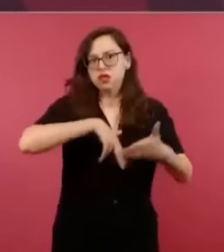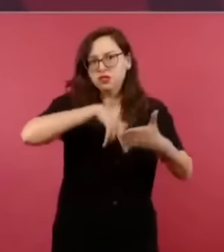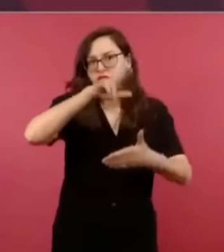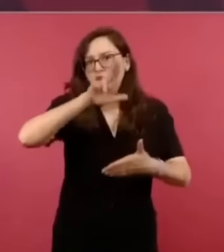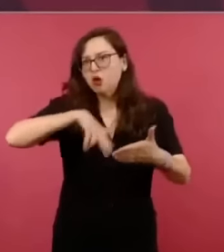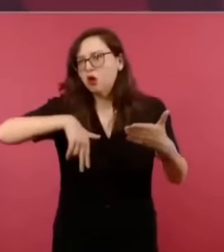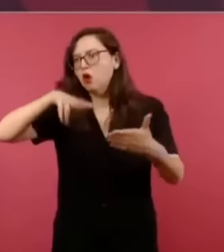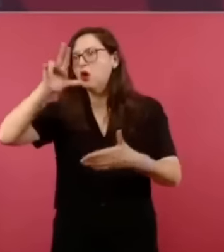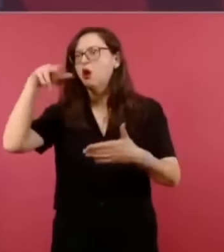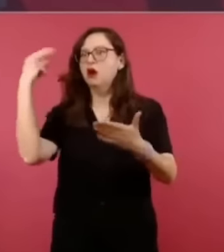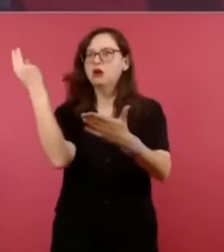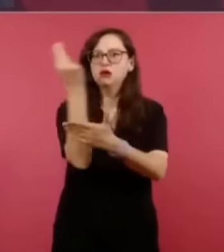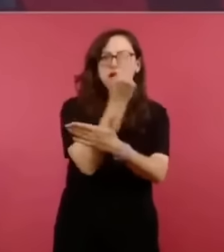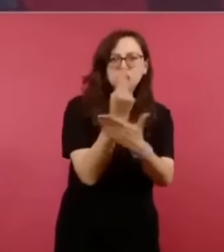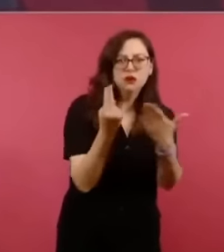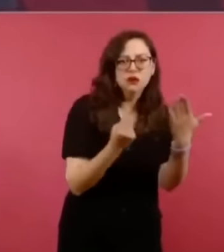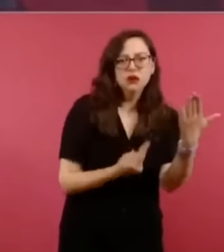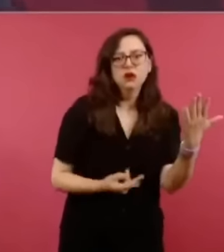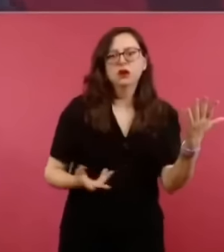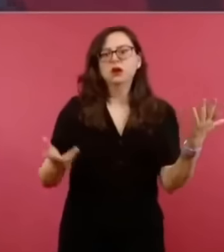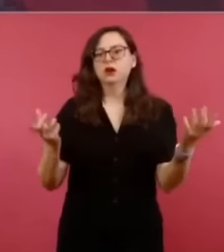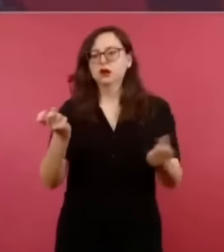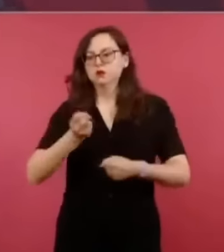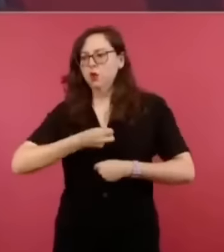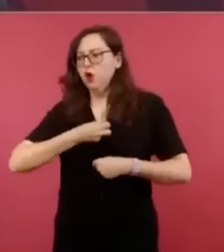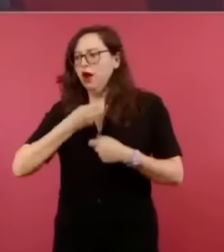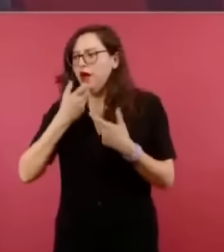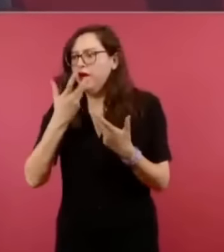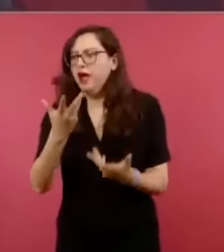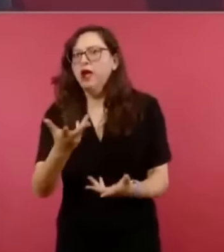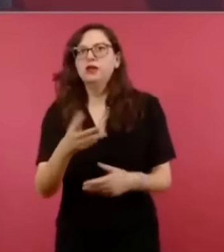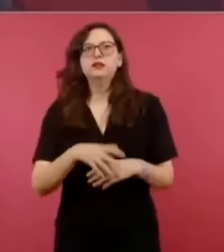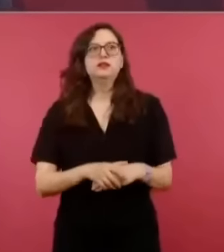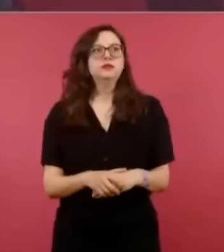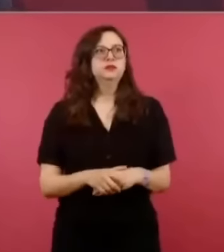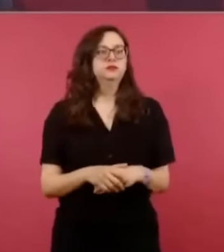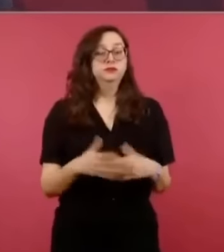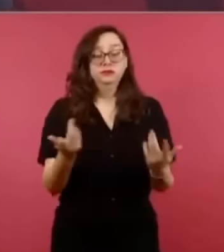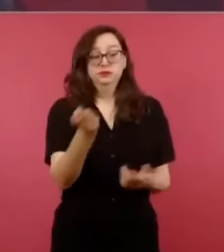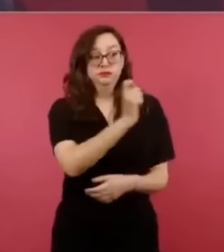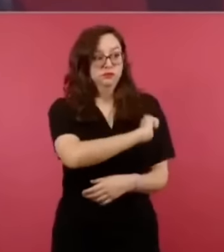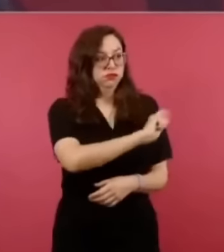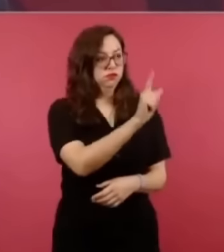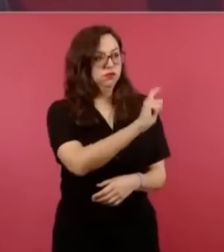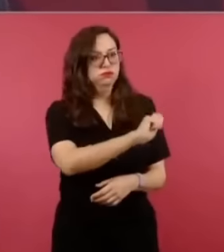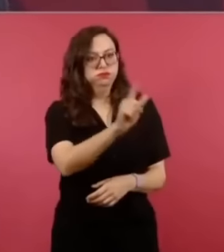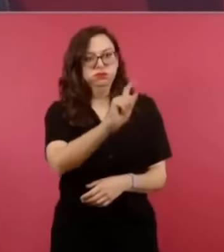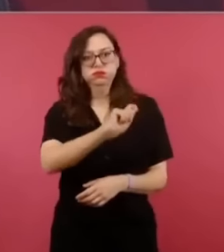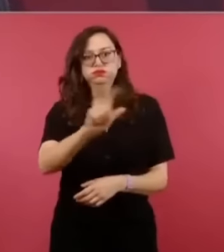pasando por poetas famosos,